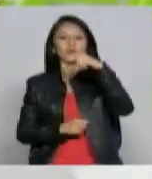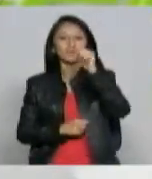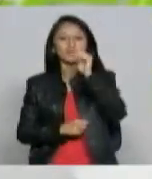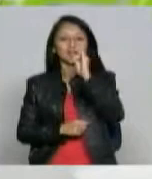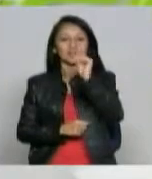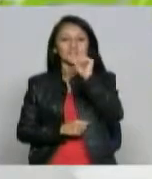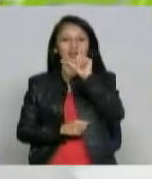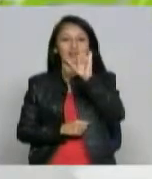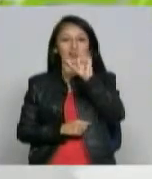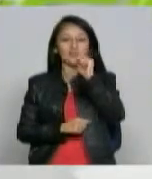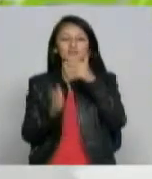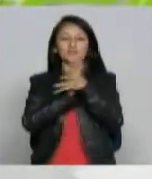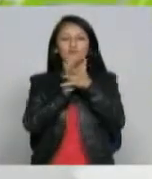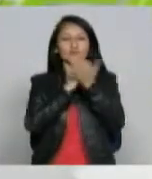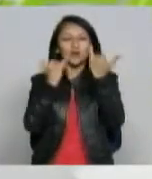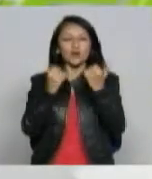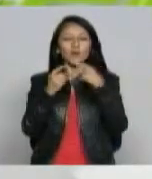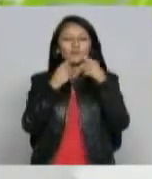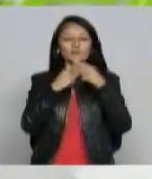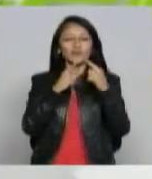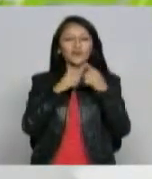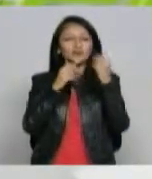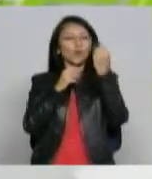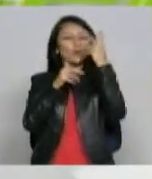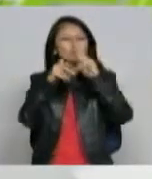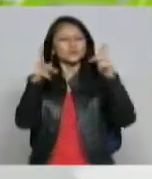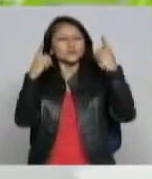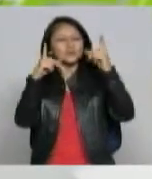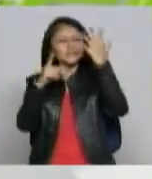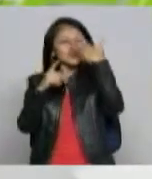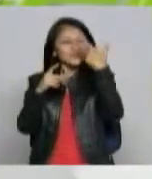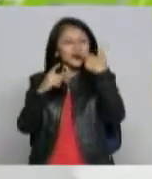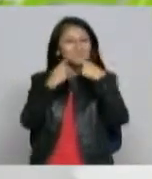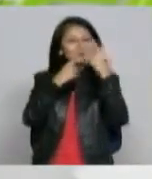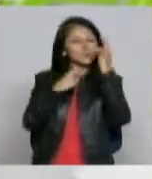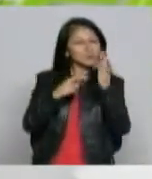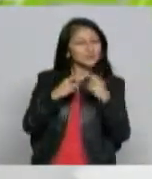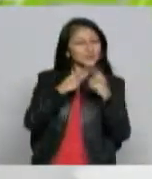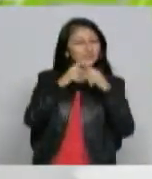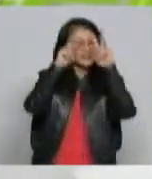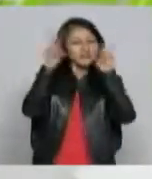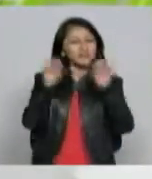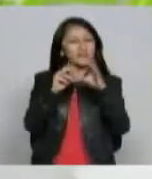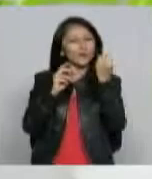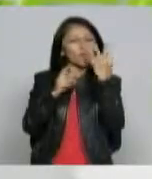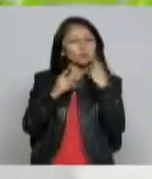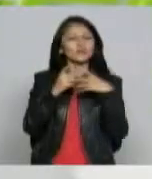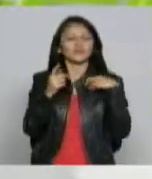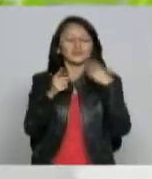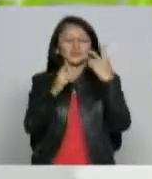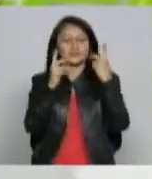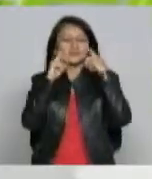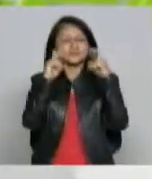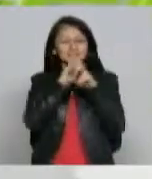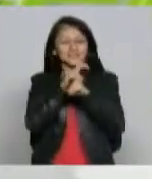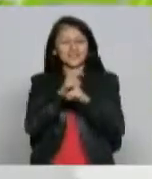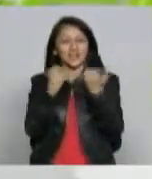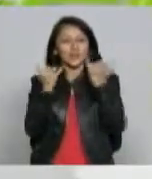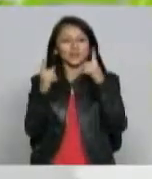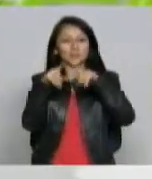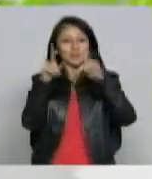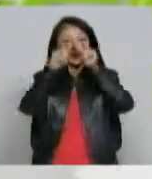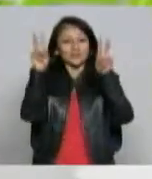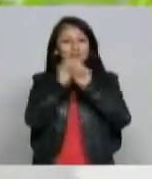cuenta en qué consiste la medición de audiencias en las redes sociales y el internet y también pues nos pone al día con esos correos electrónicos tan